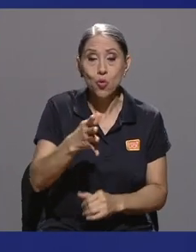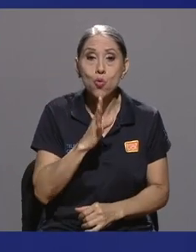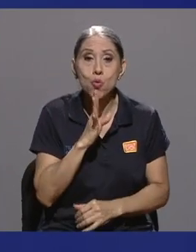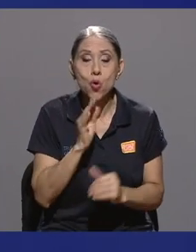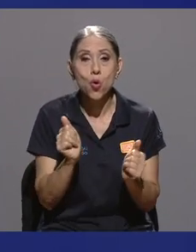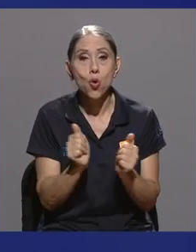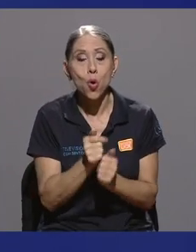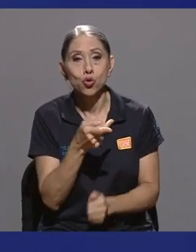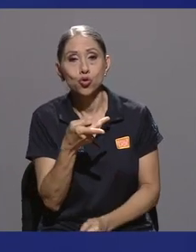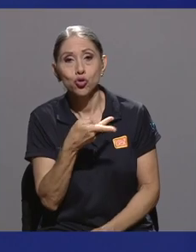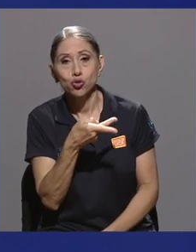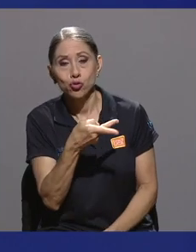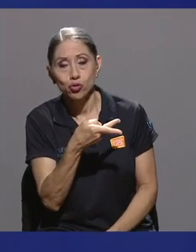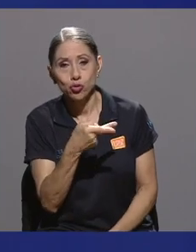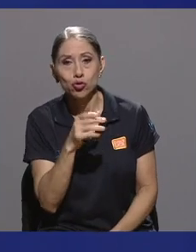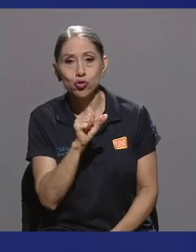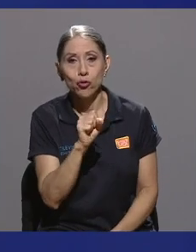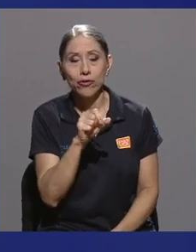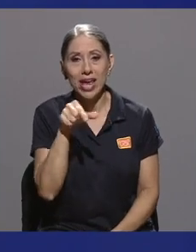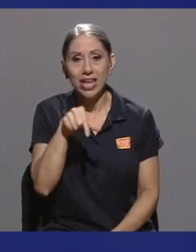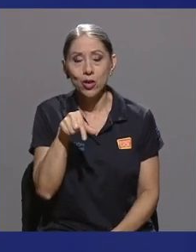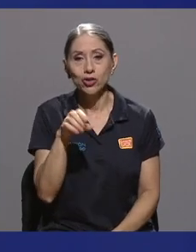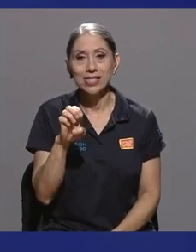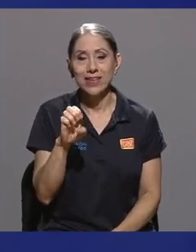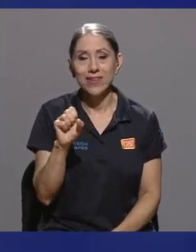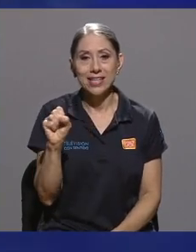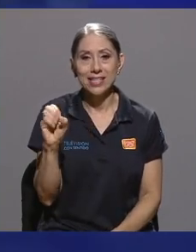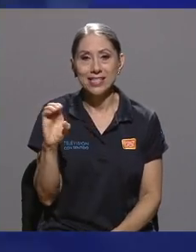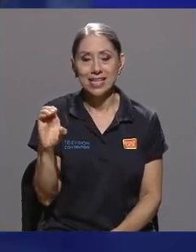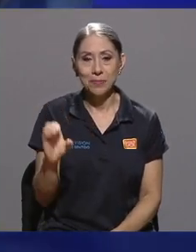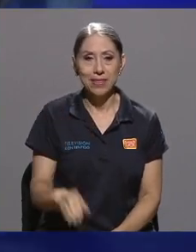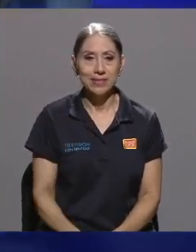con Sofía Quiroz y Stephanie Céspedes. No se vayan.